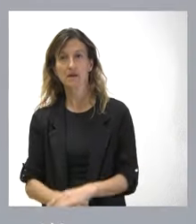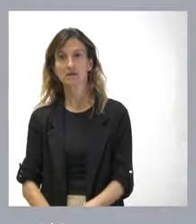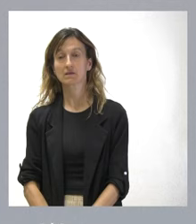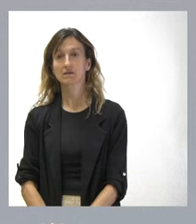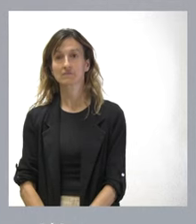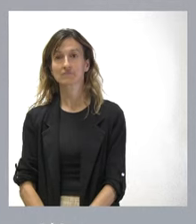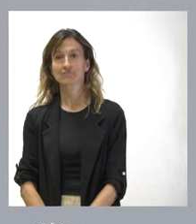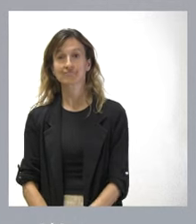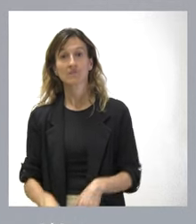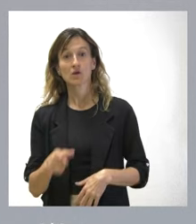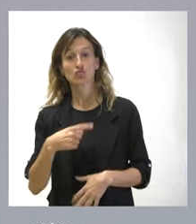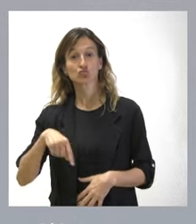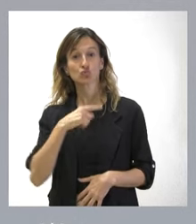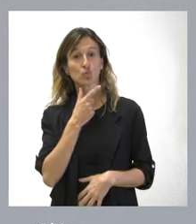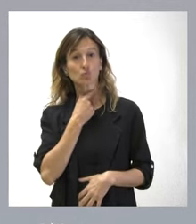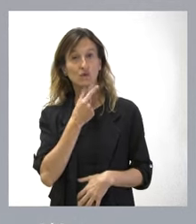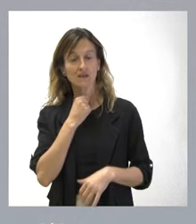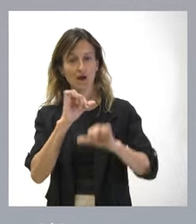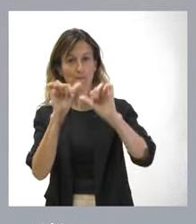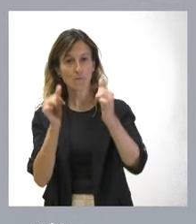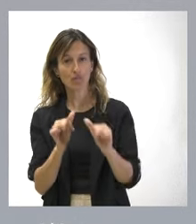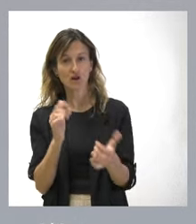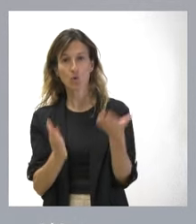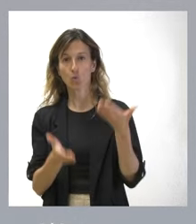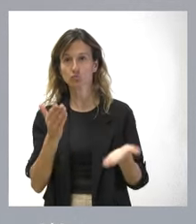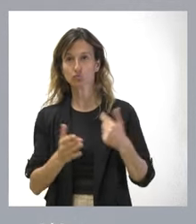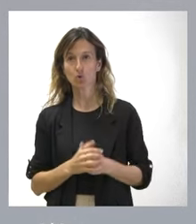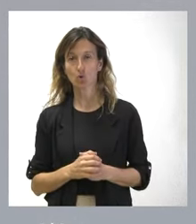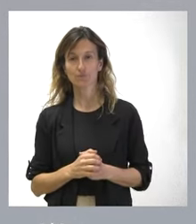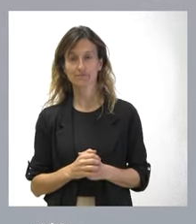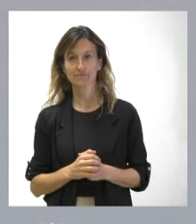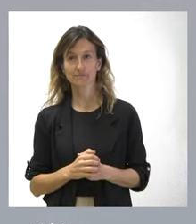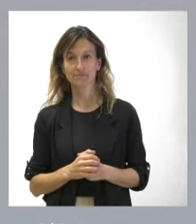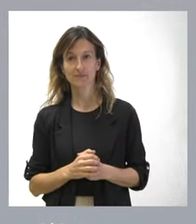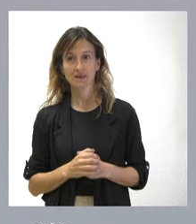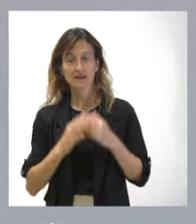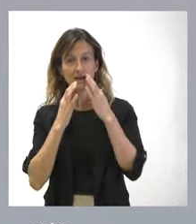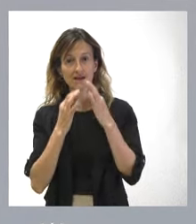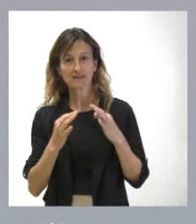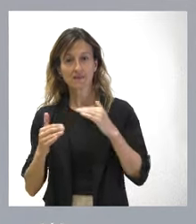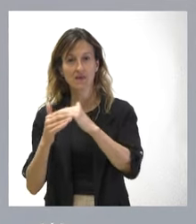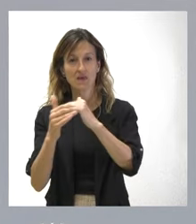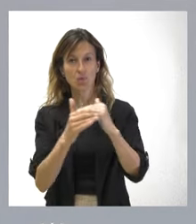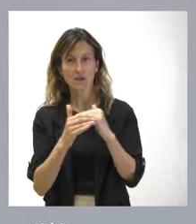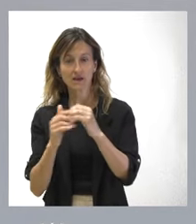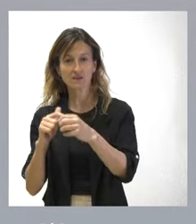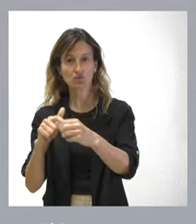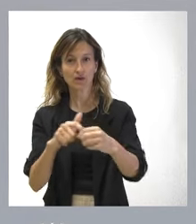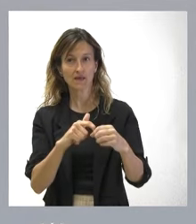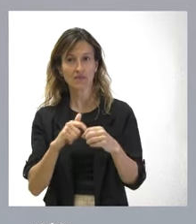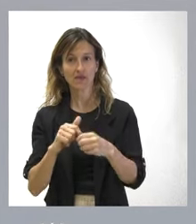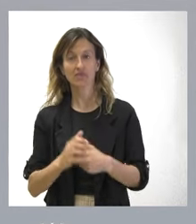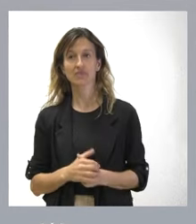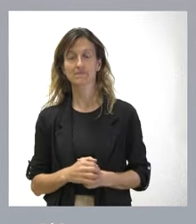gustaría un modelo que, lógicamente, en primer lugar, fuera justo. Garantizar a la igualdad y la solidaridad entre todos los españoles.